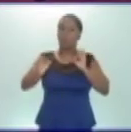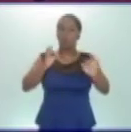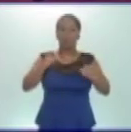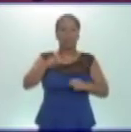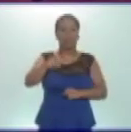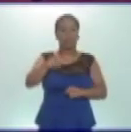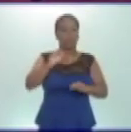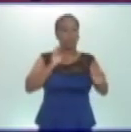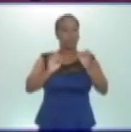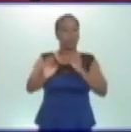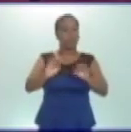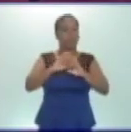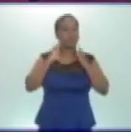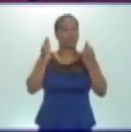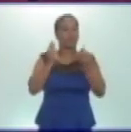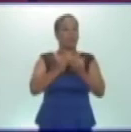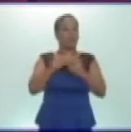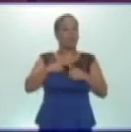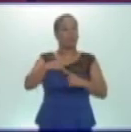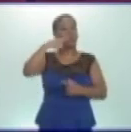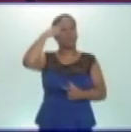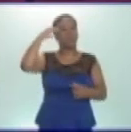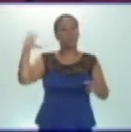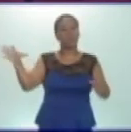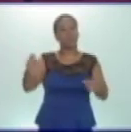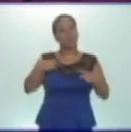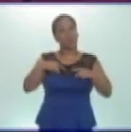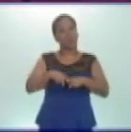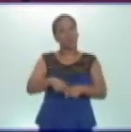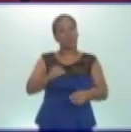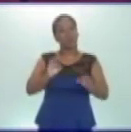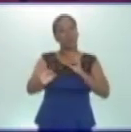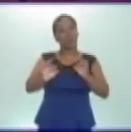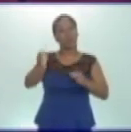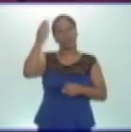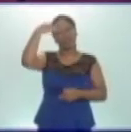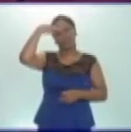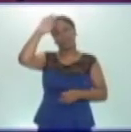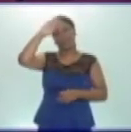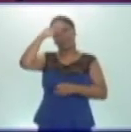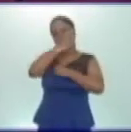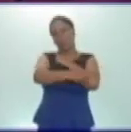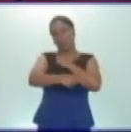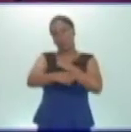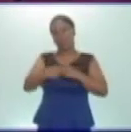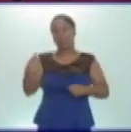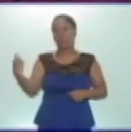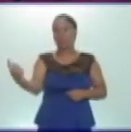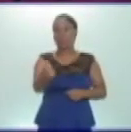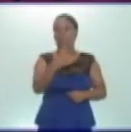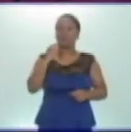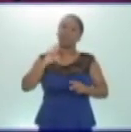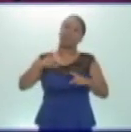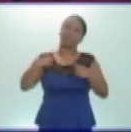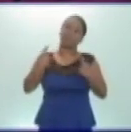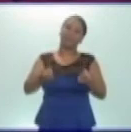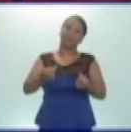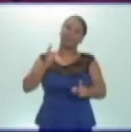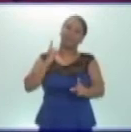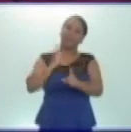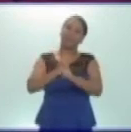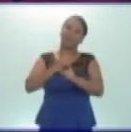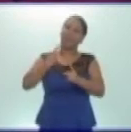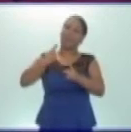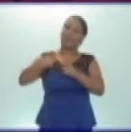cuiden a su familia, porque así todos juntos cuidamos el país. Nosotros nos estaremos encontrando en la próxima semana